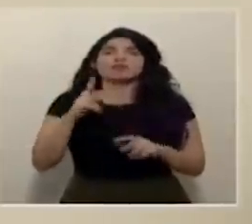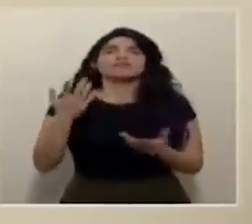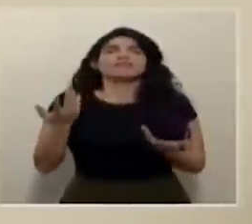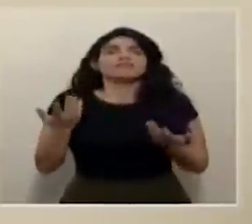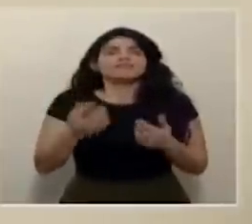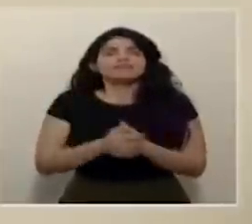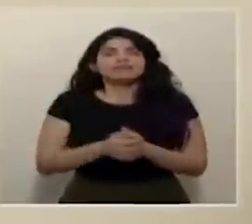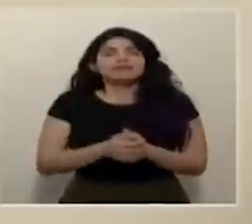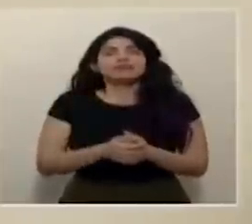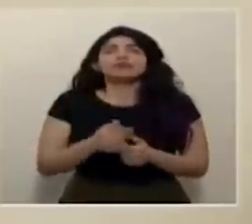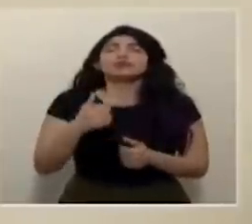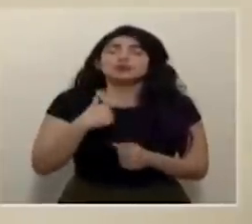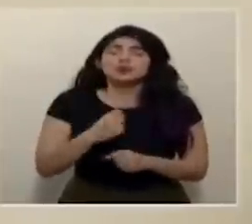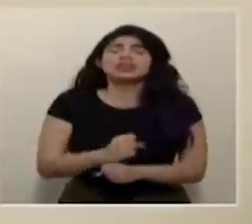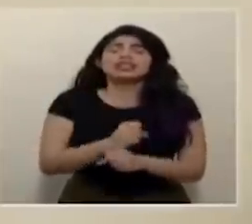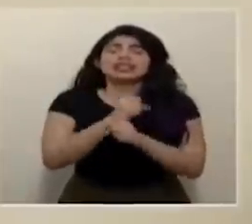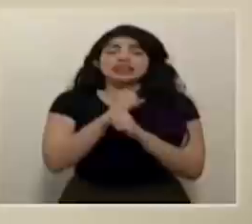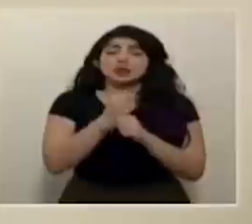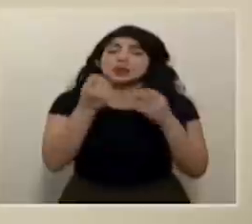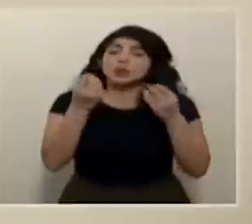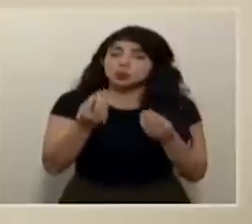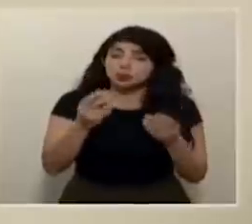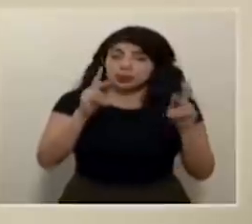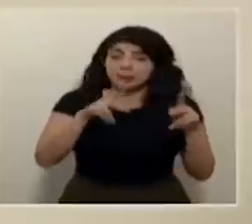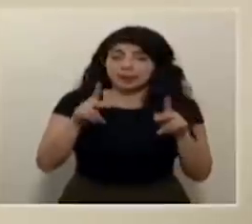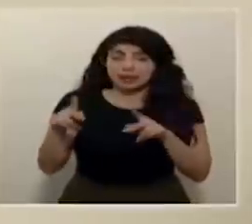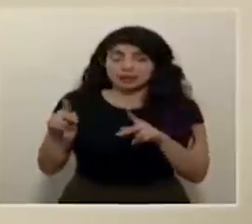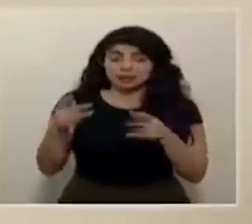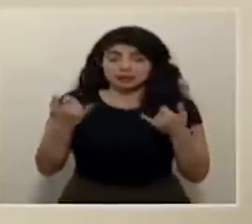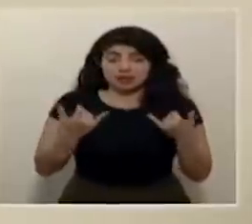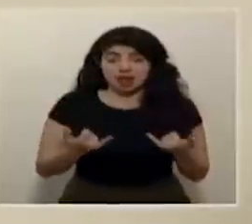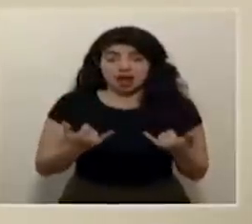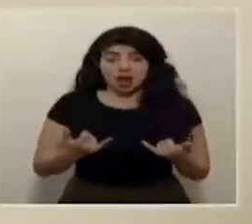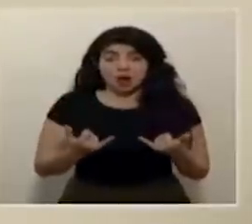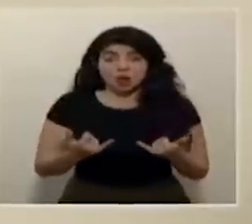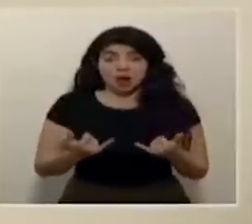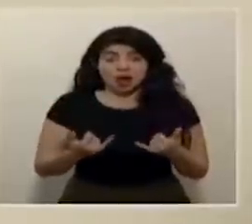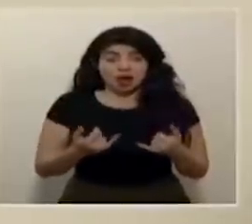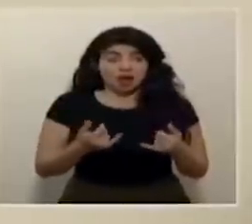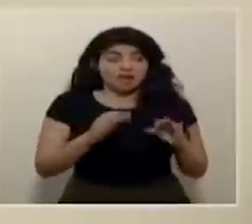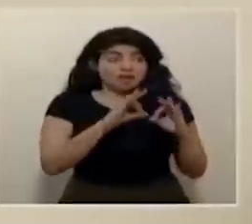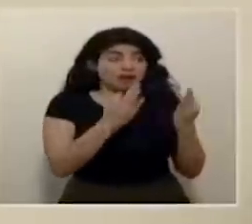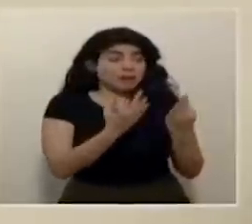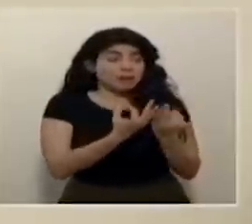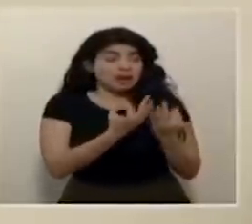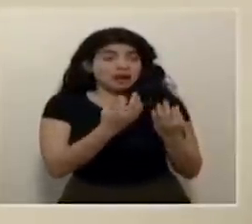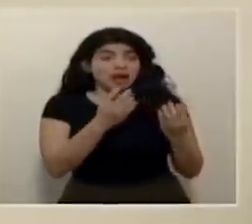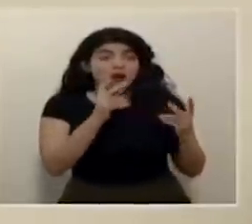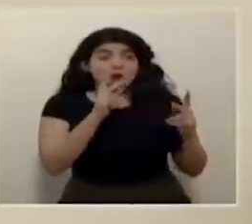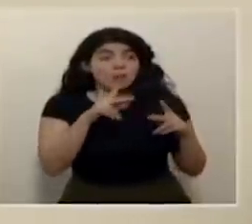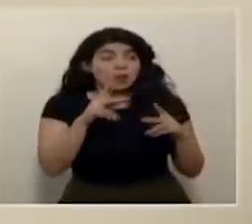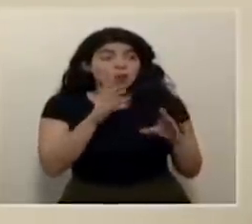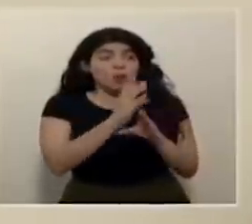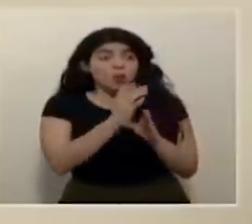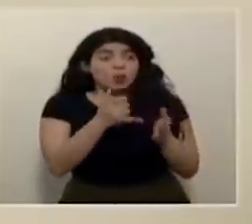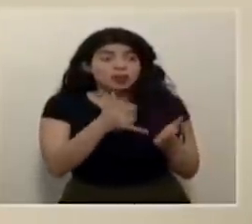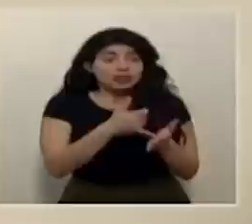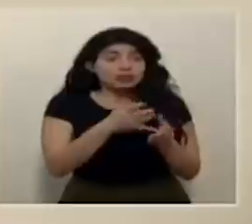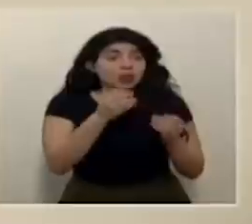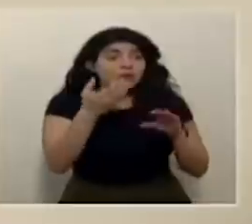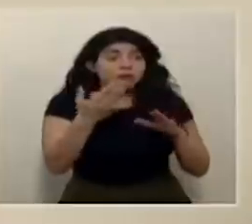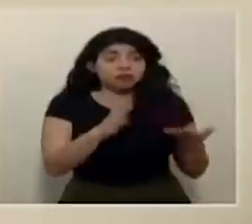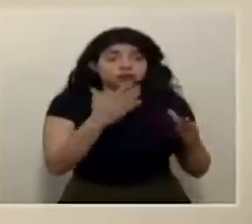les aseguro que mucha de la gente que está teniendo fallecidos en sus o personas en cuidados intensivos